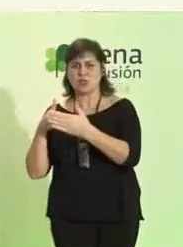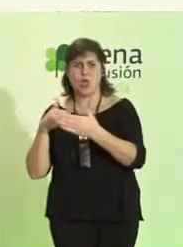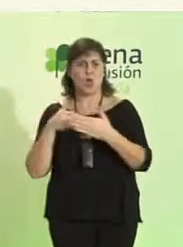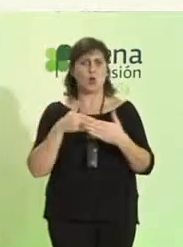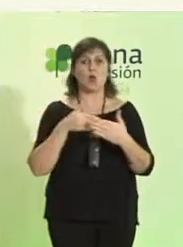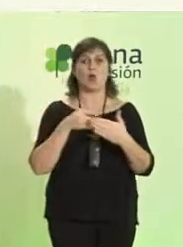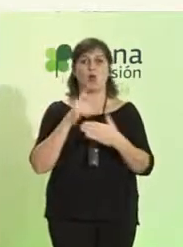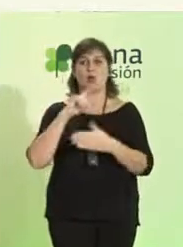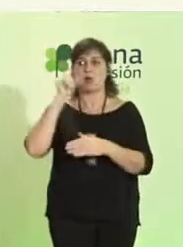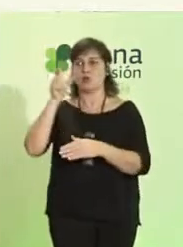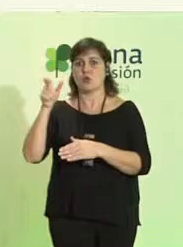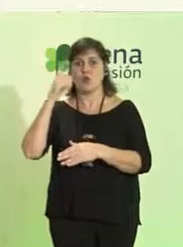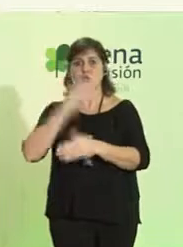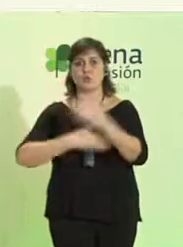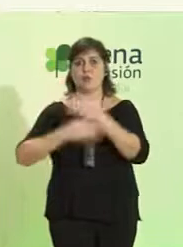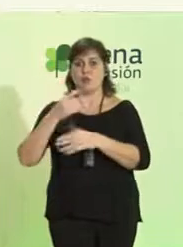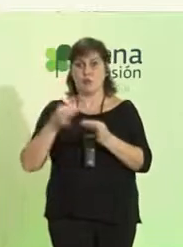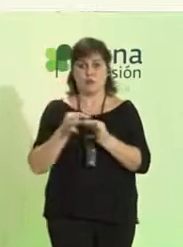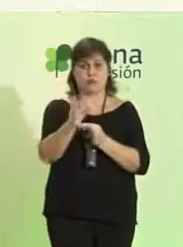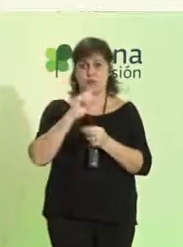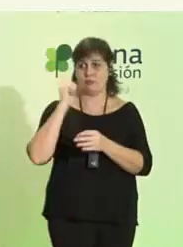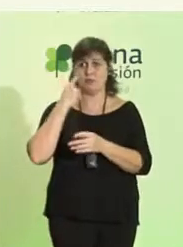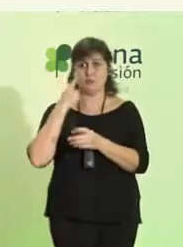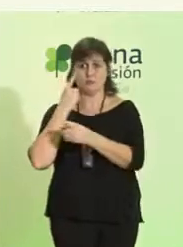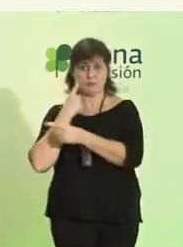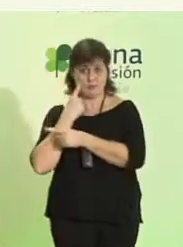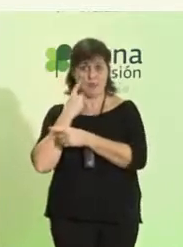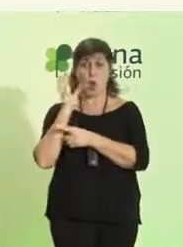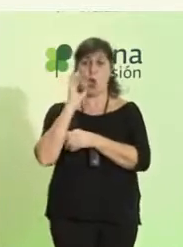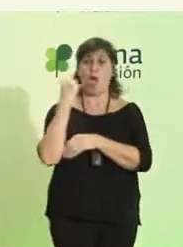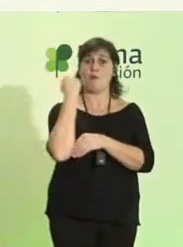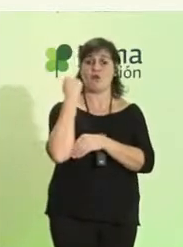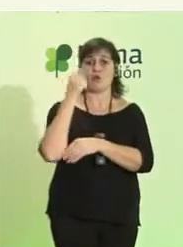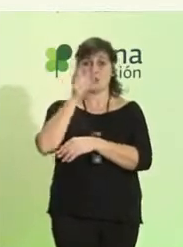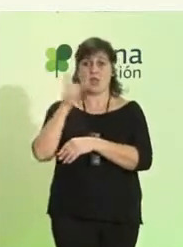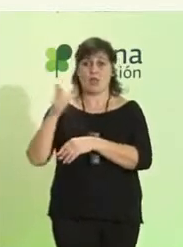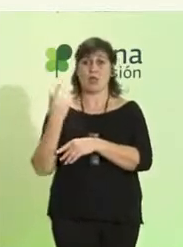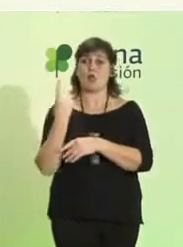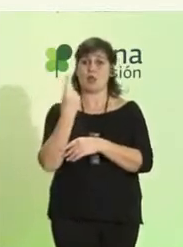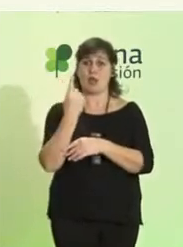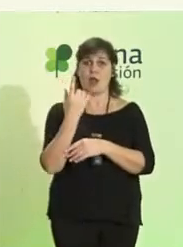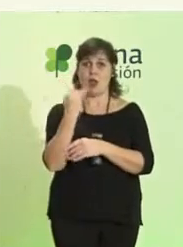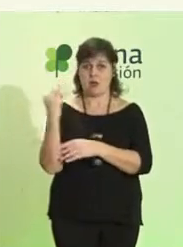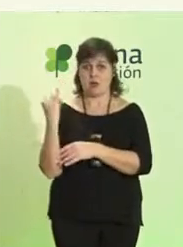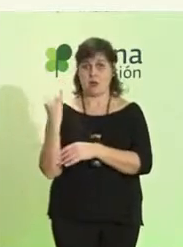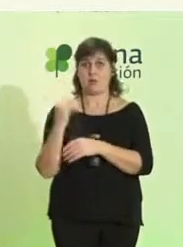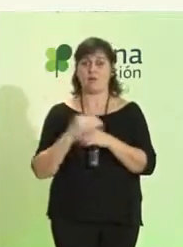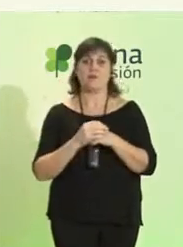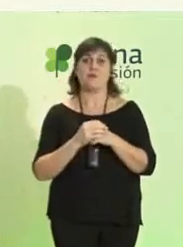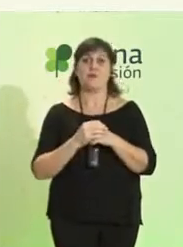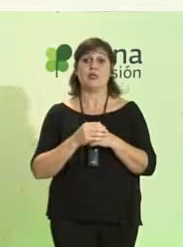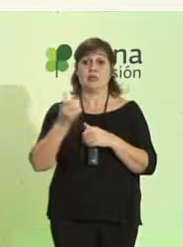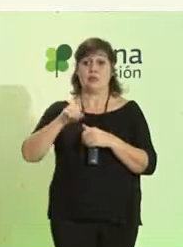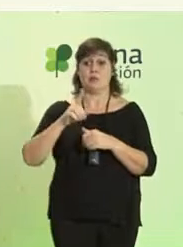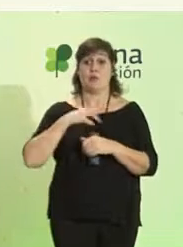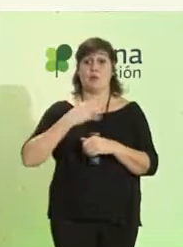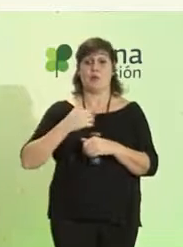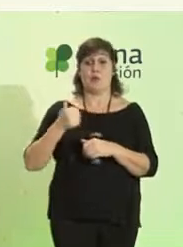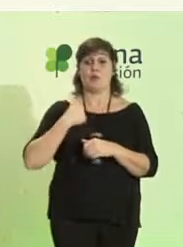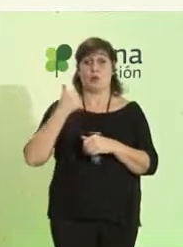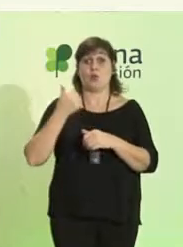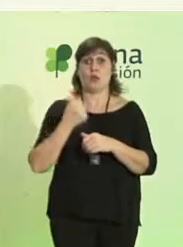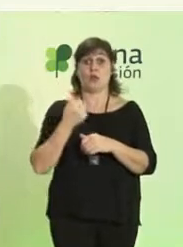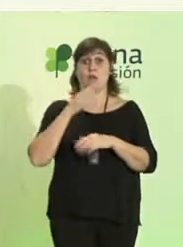se encuentran día a día las personas con discapacidad o los apoyos personalizados con los que cuentan y poder tener la oportunidad de ser